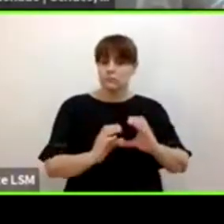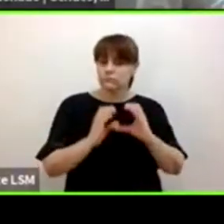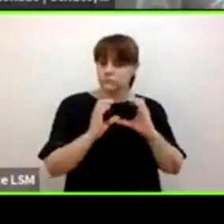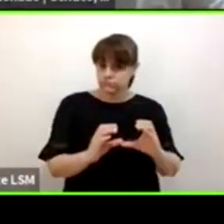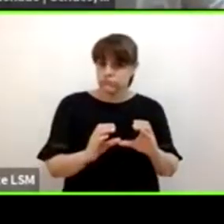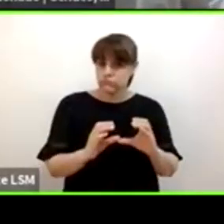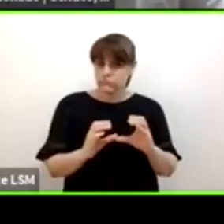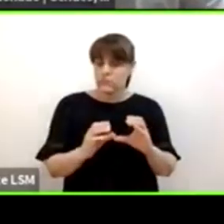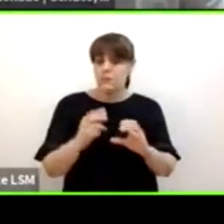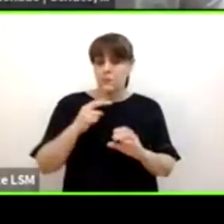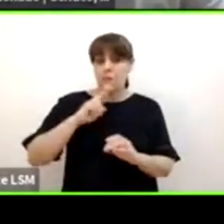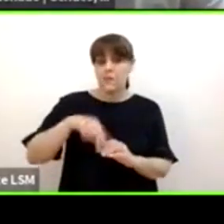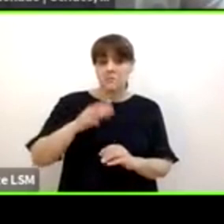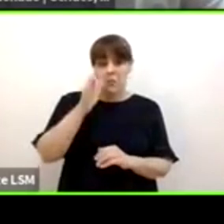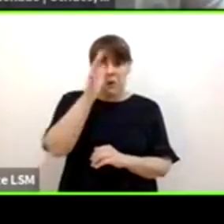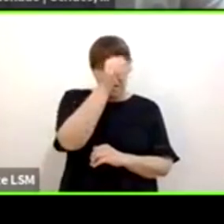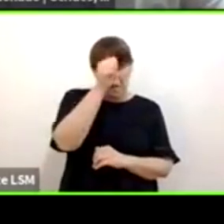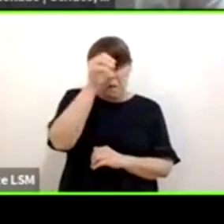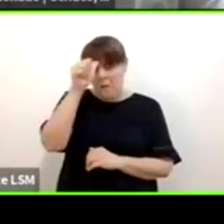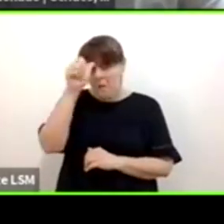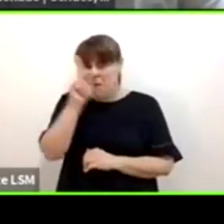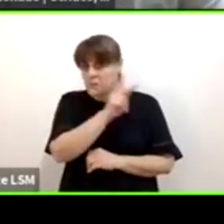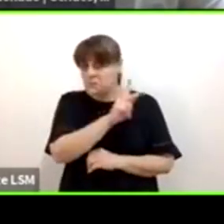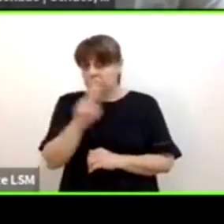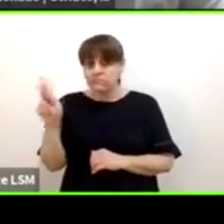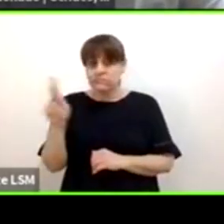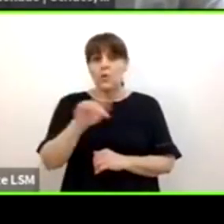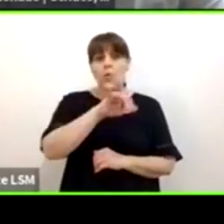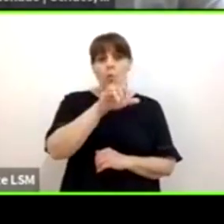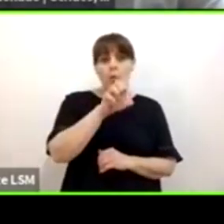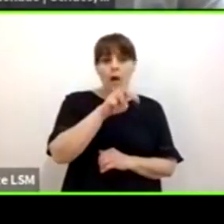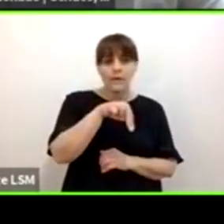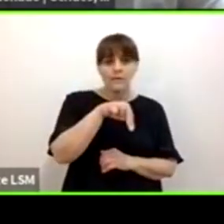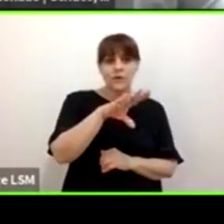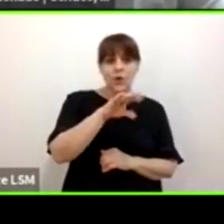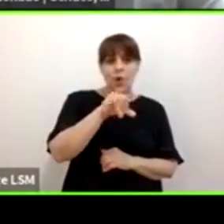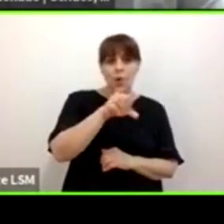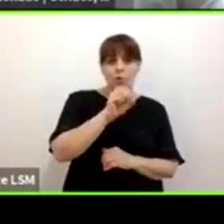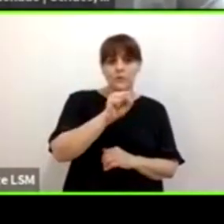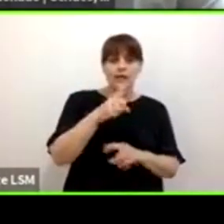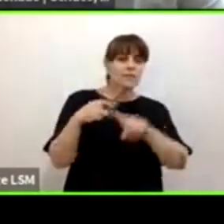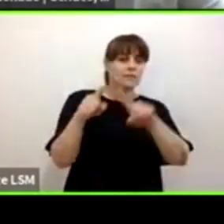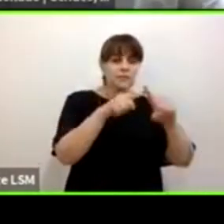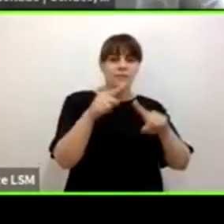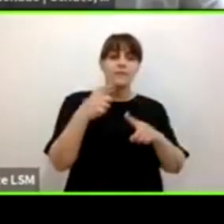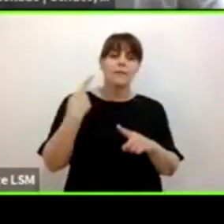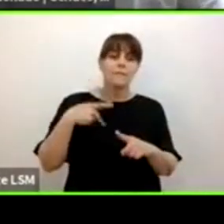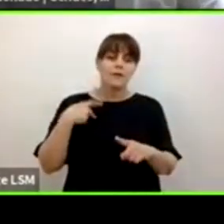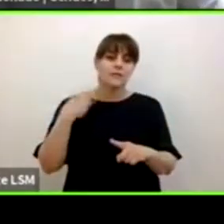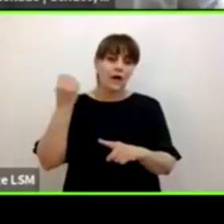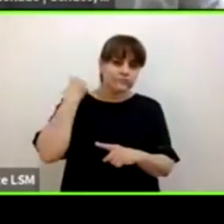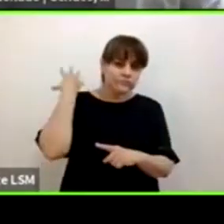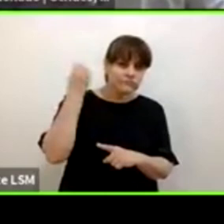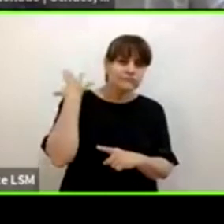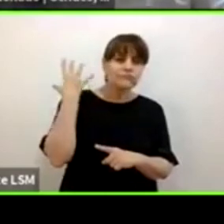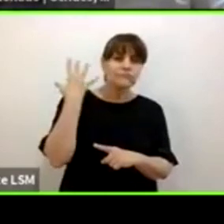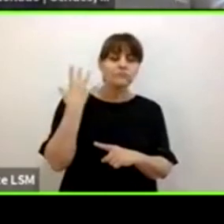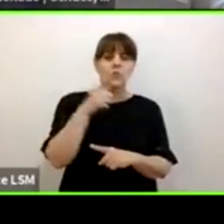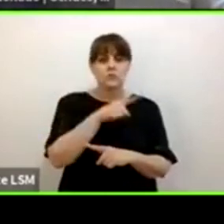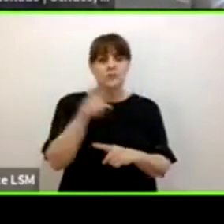con todo lo que Juan José y el resto de los ponentes han expresado